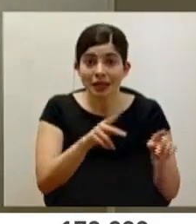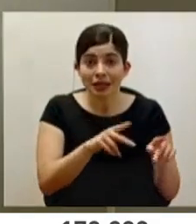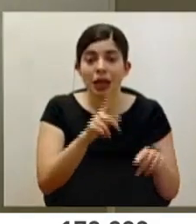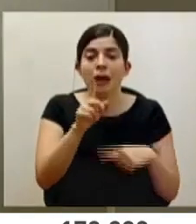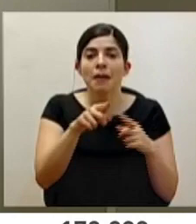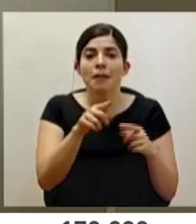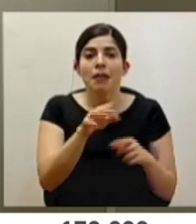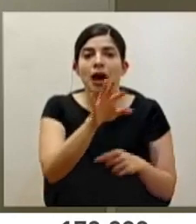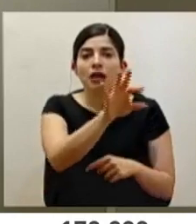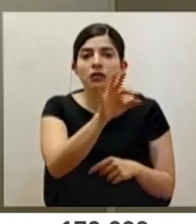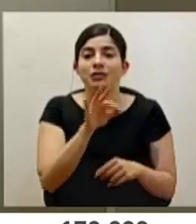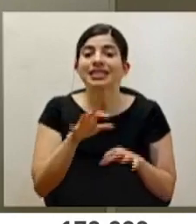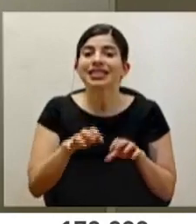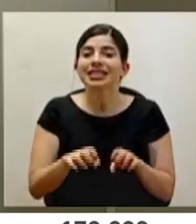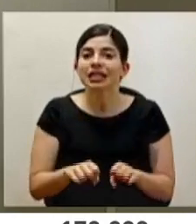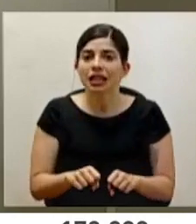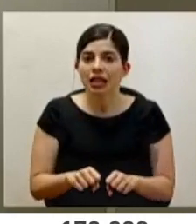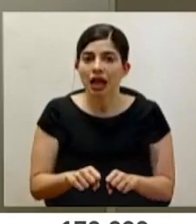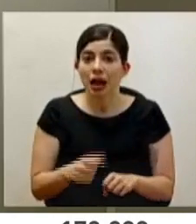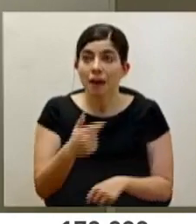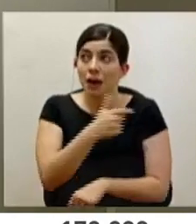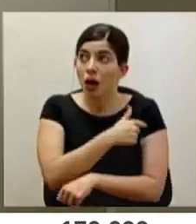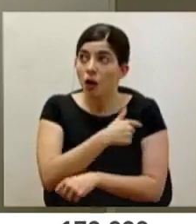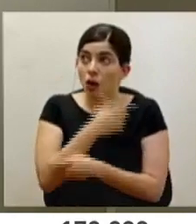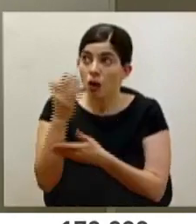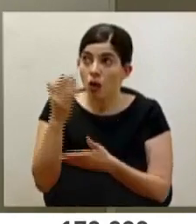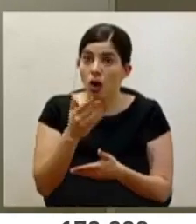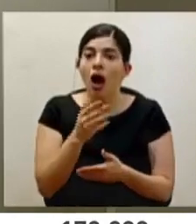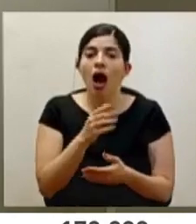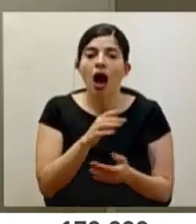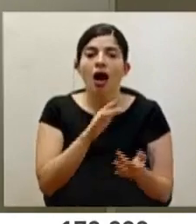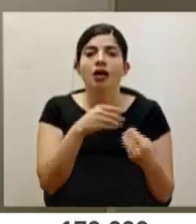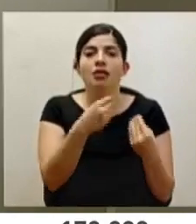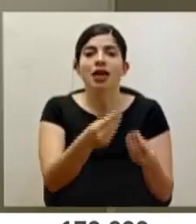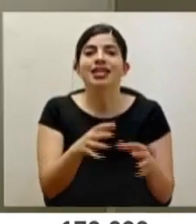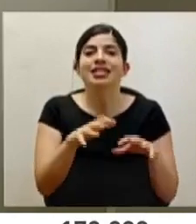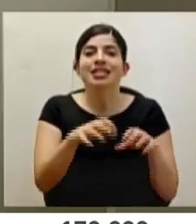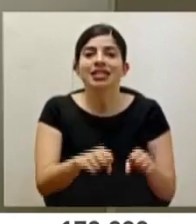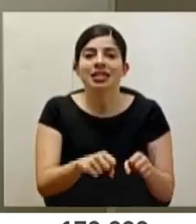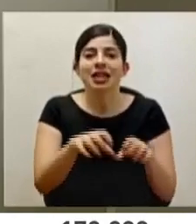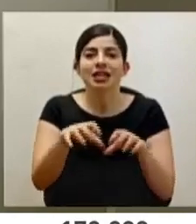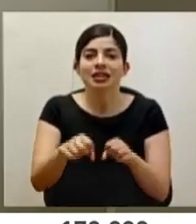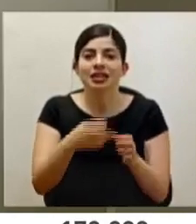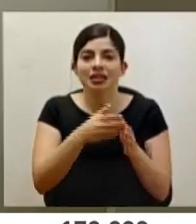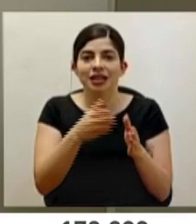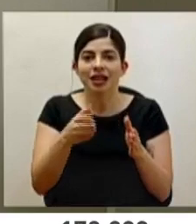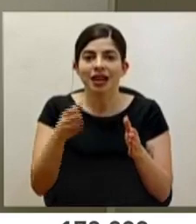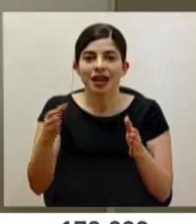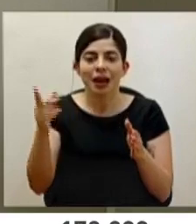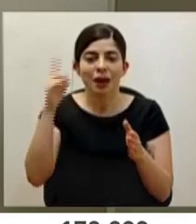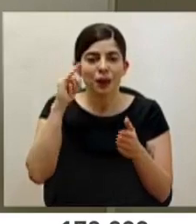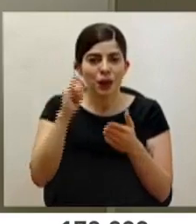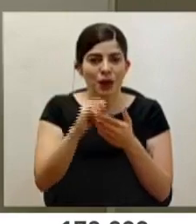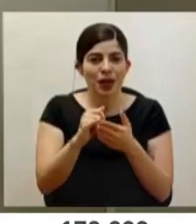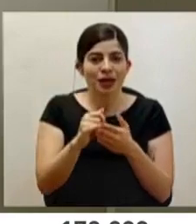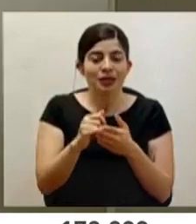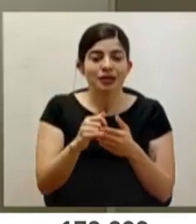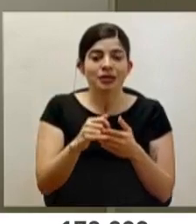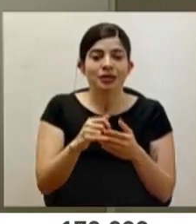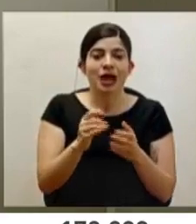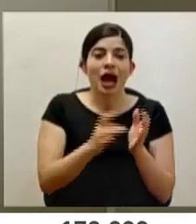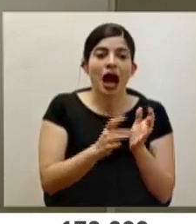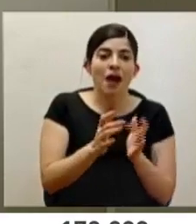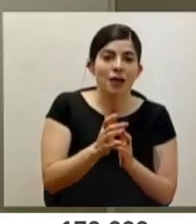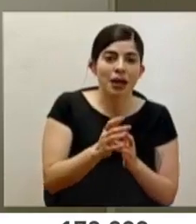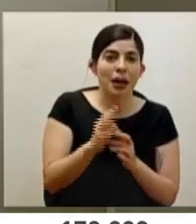citadas. Conforme vayan llegando más vacunas, entonces nosotros vamos dando más citas. Por eso es que no se está citando a abril o mayo,